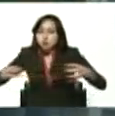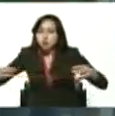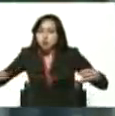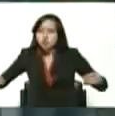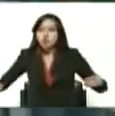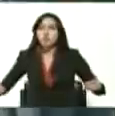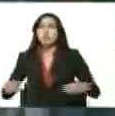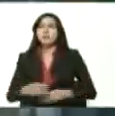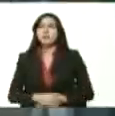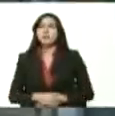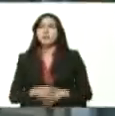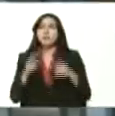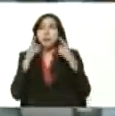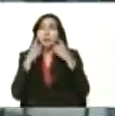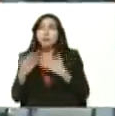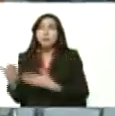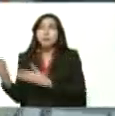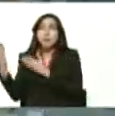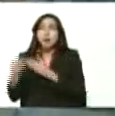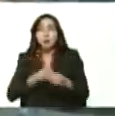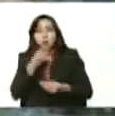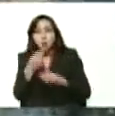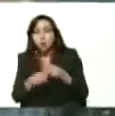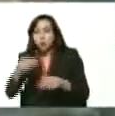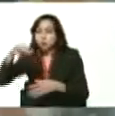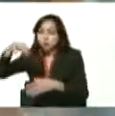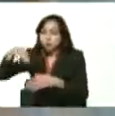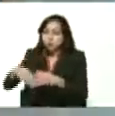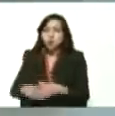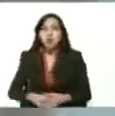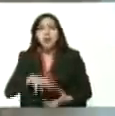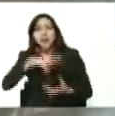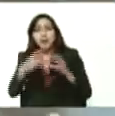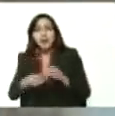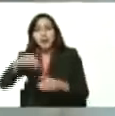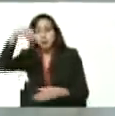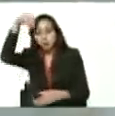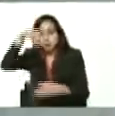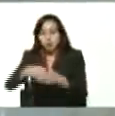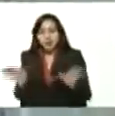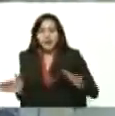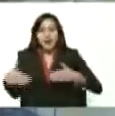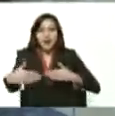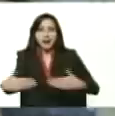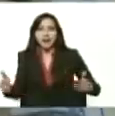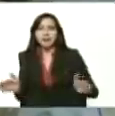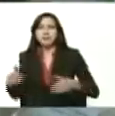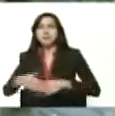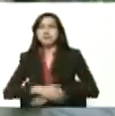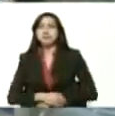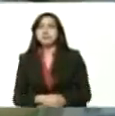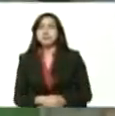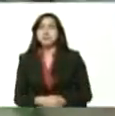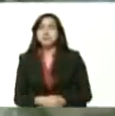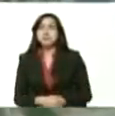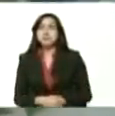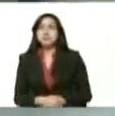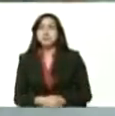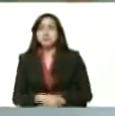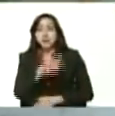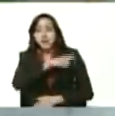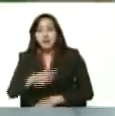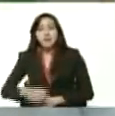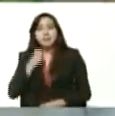sale el arroz que va a los módulos CLAS que va a las mesas de los venezolanos yo quiero que en nombre de los trabajadores